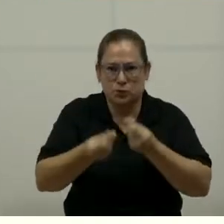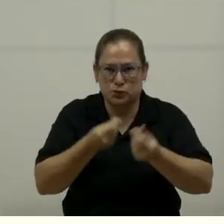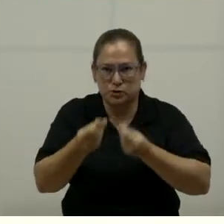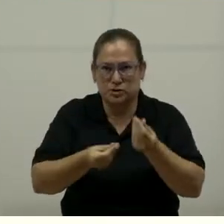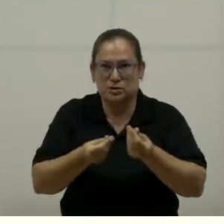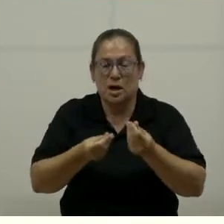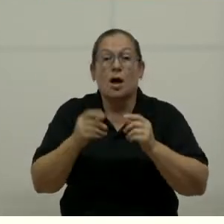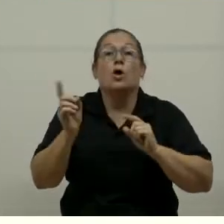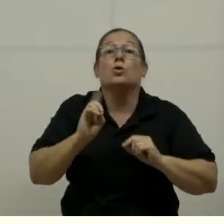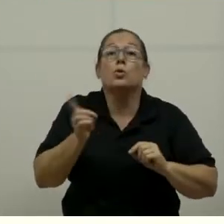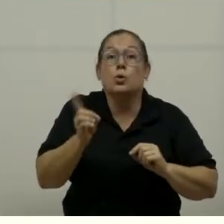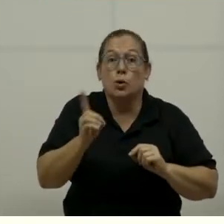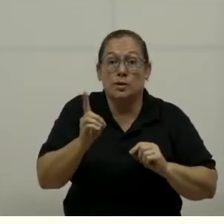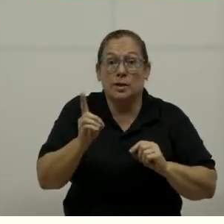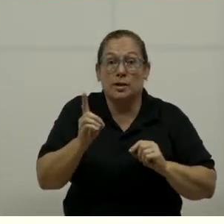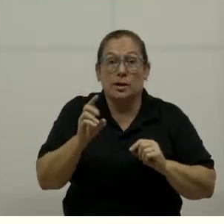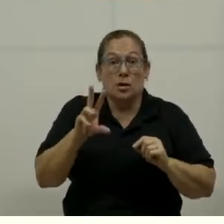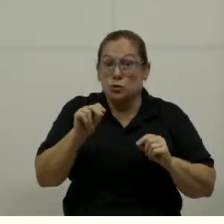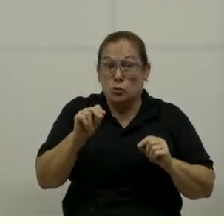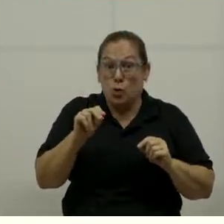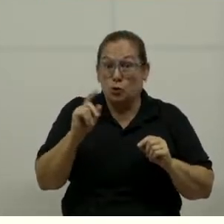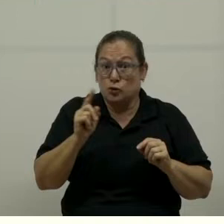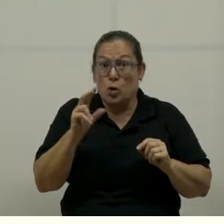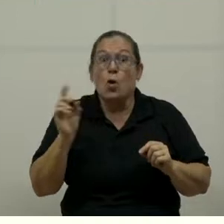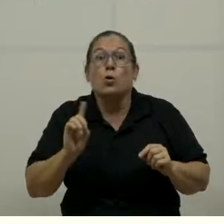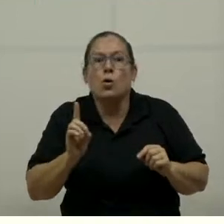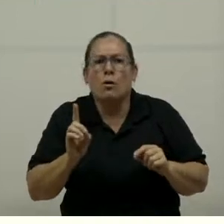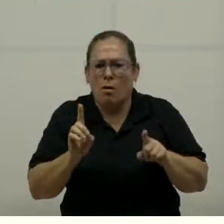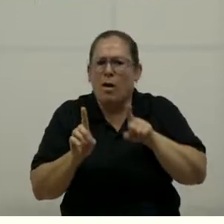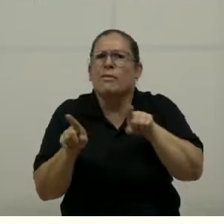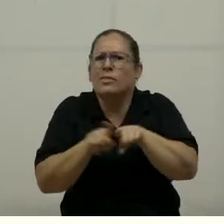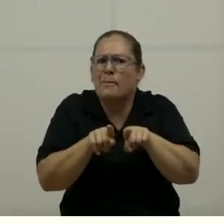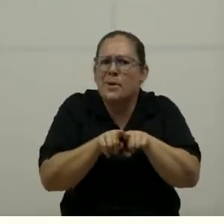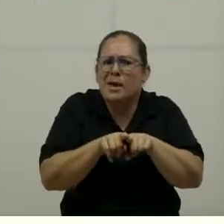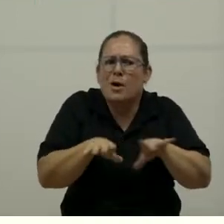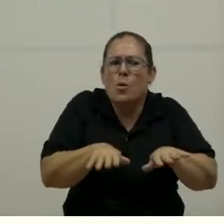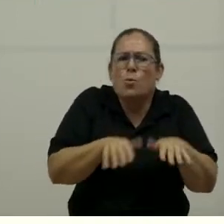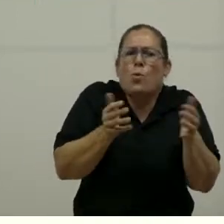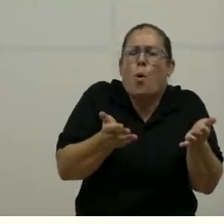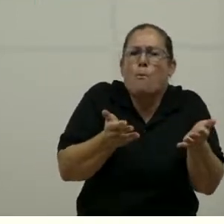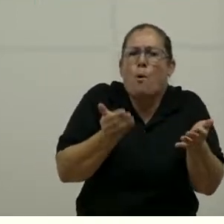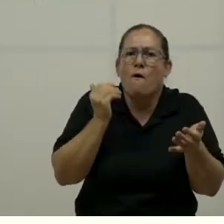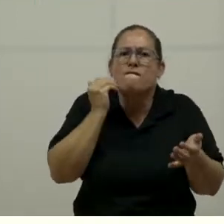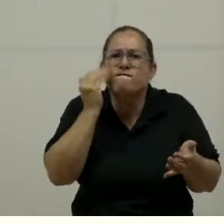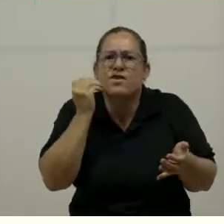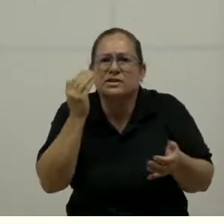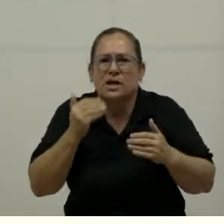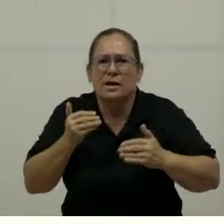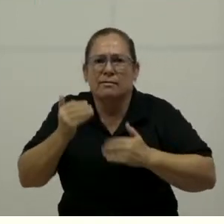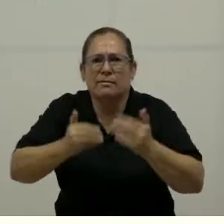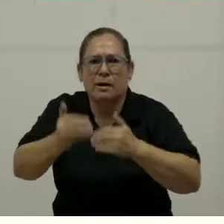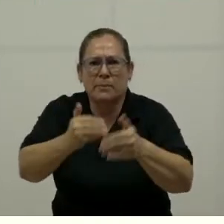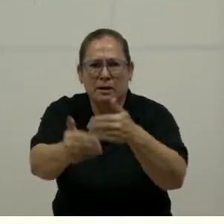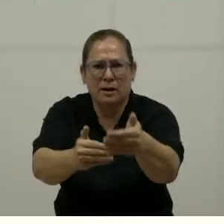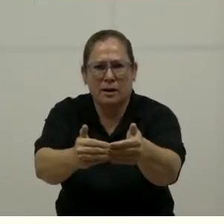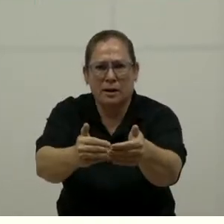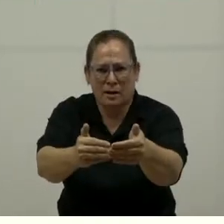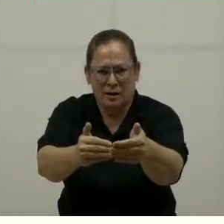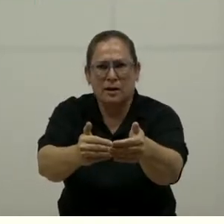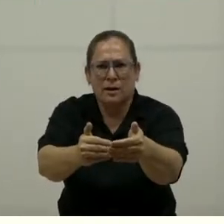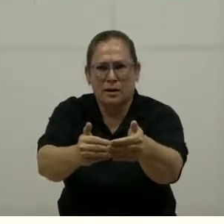¿A dónde? Y no solo a dónde, sino cómo. ¿Cómo facilitamos los trámites? Bueno, lo facilitamos si